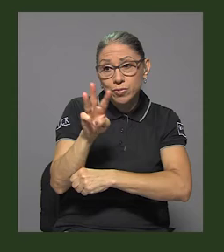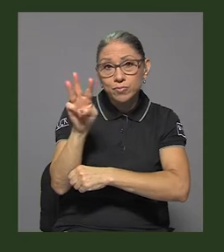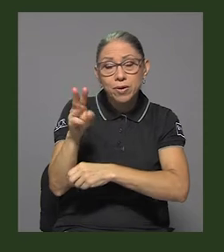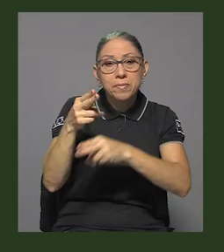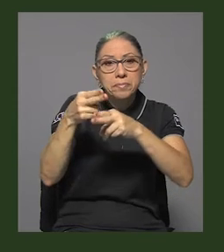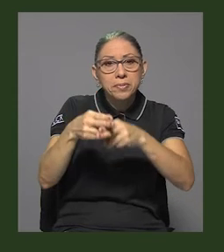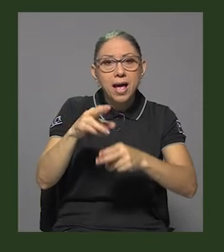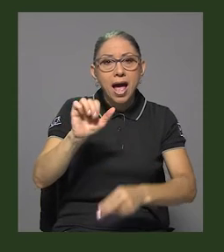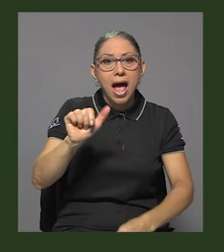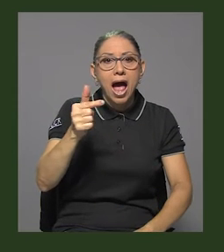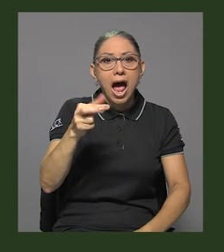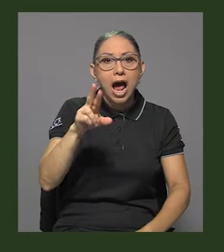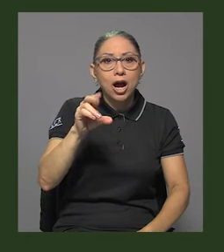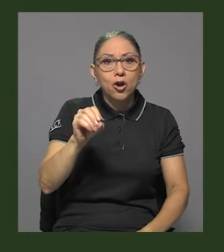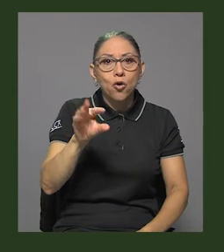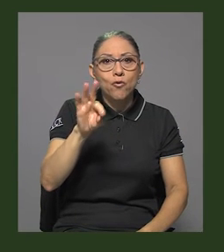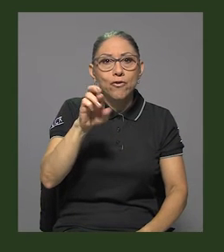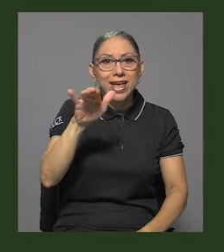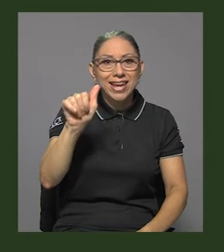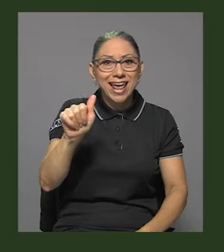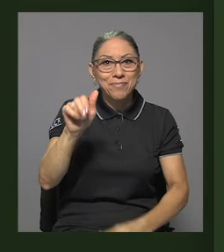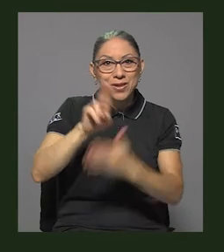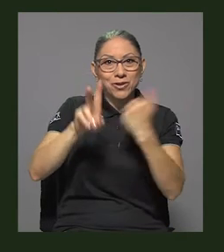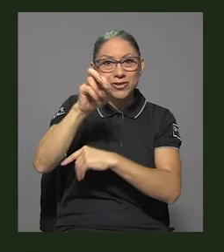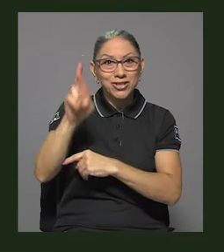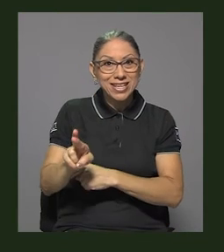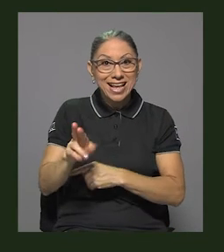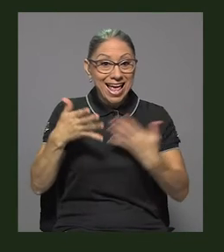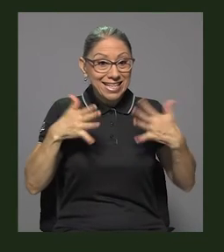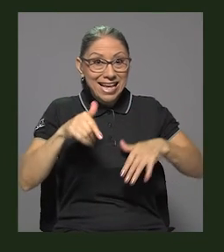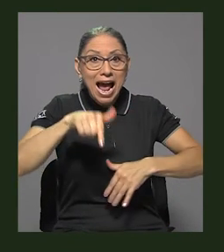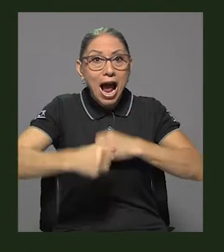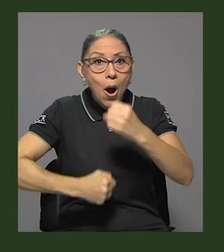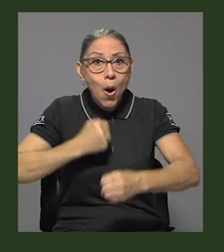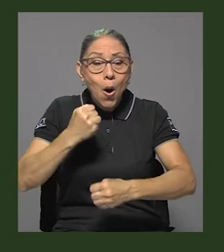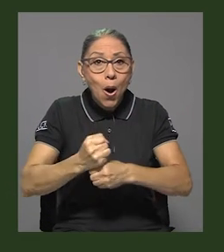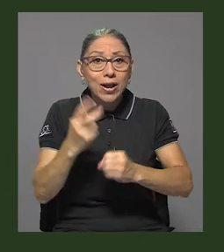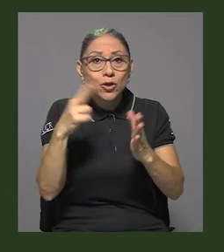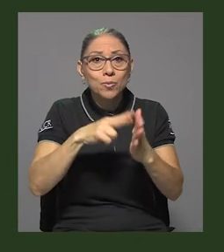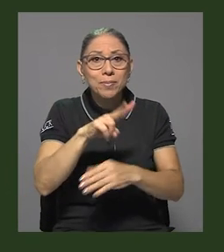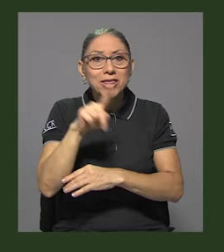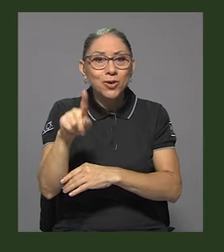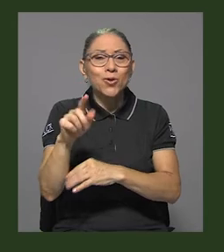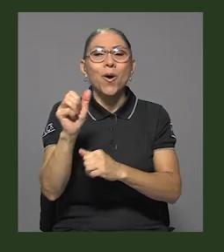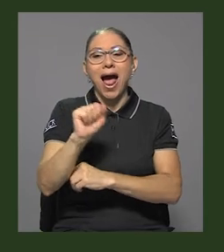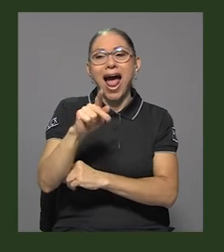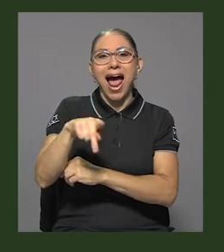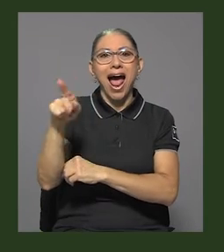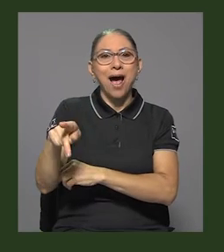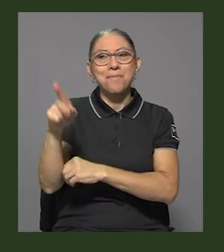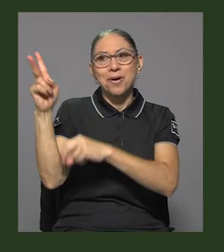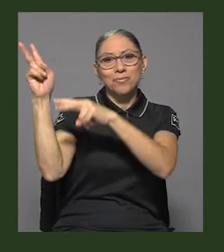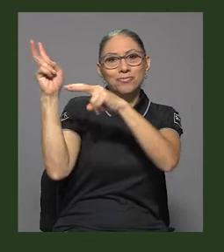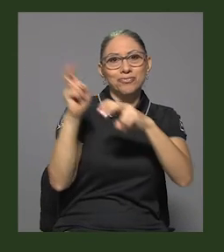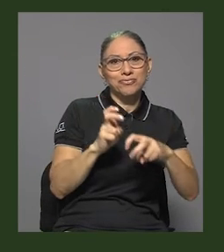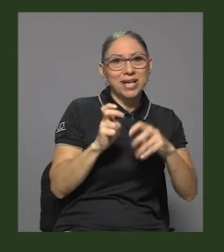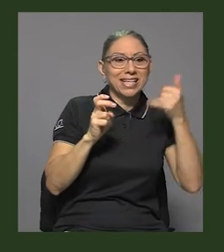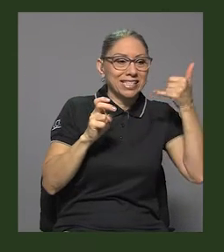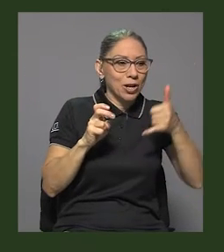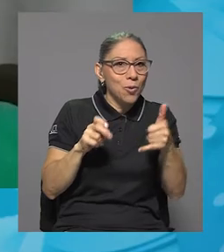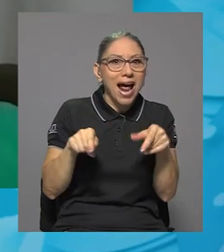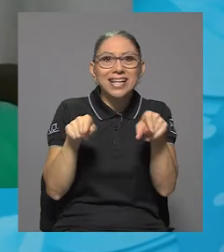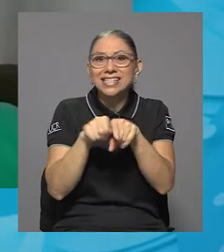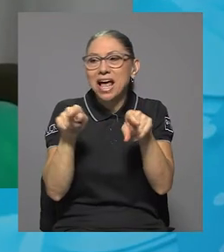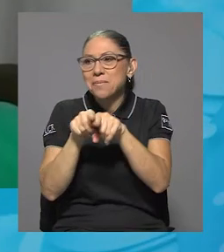UCR logró este 2021 convertirse en una aplicación móvil, accesible desde celulares como desde la web.